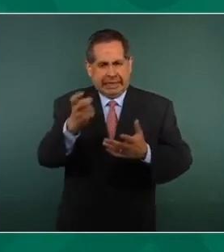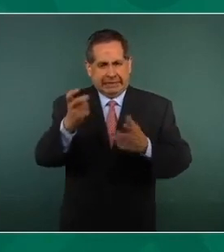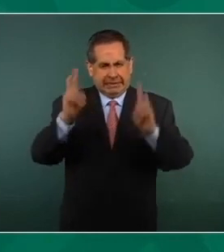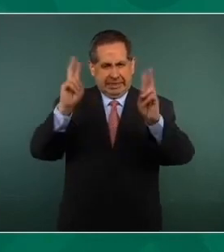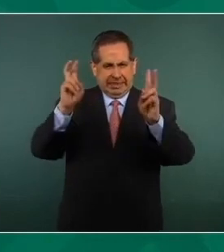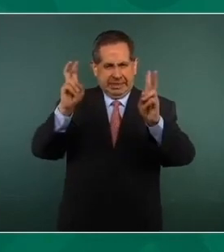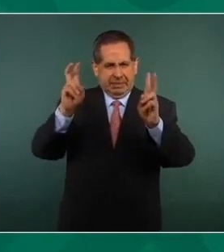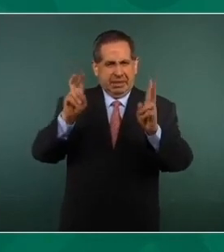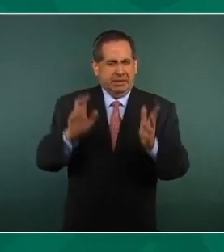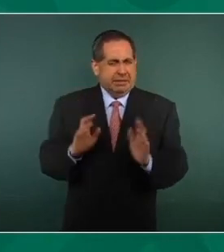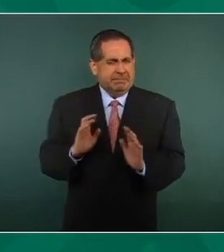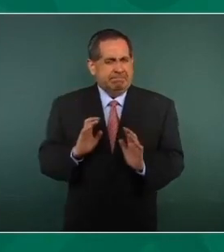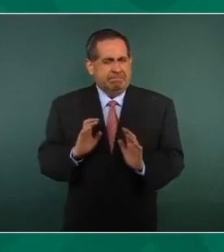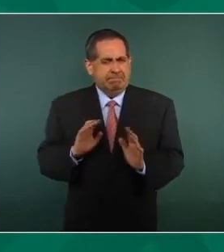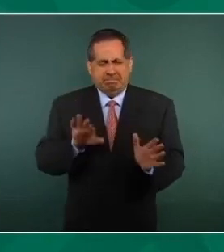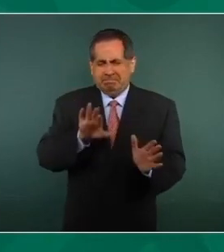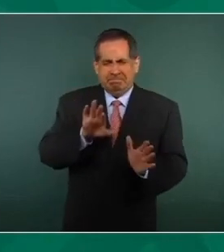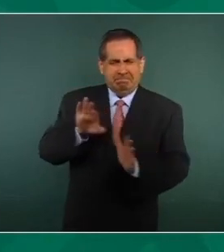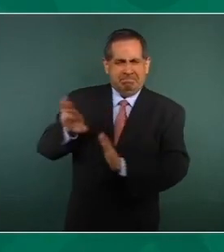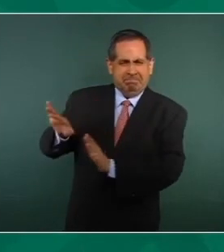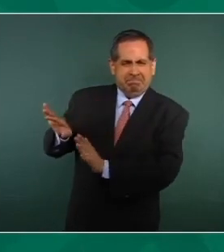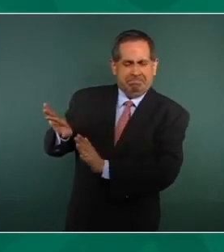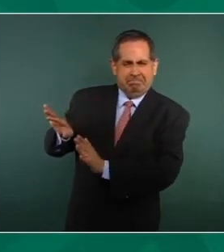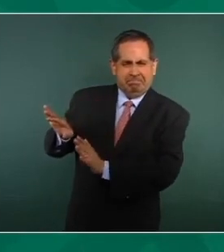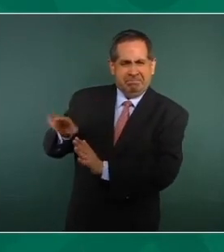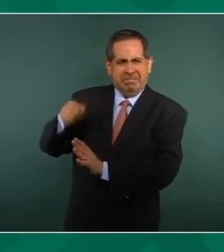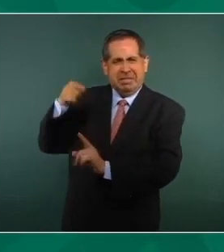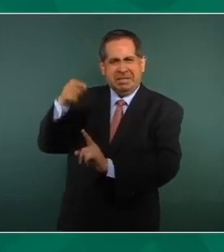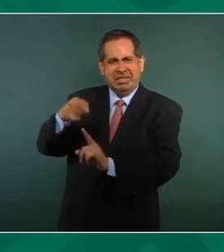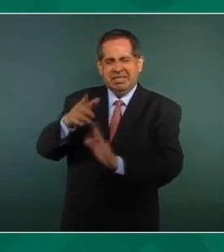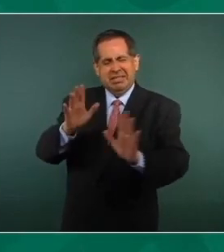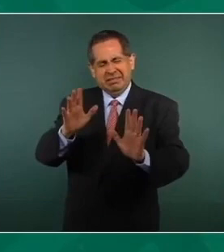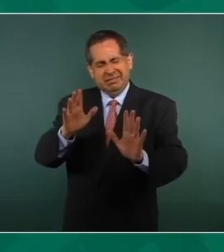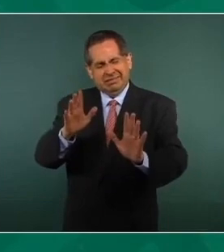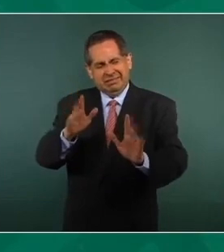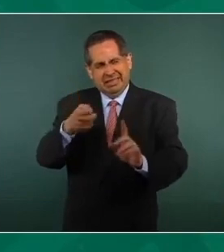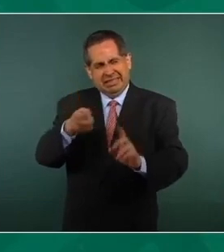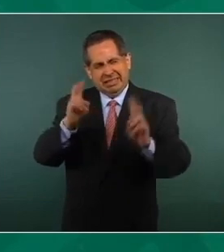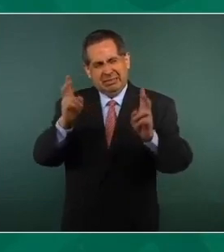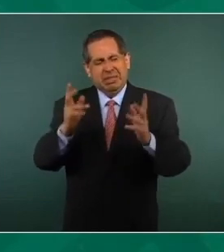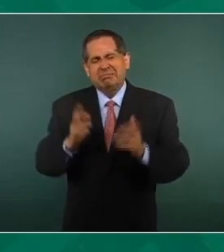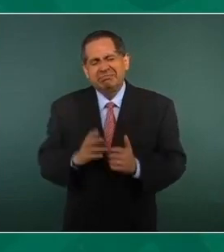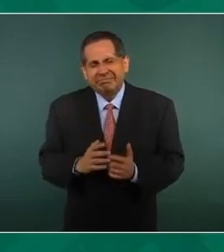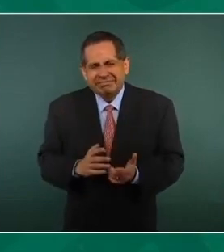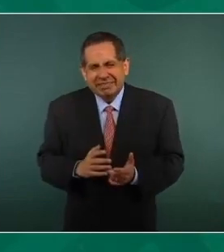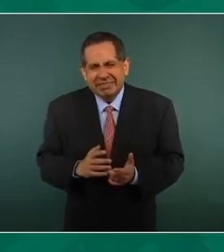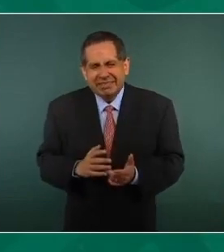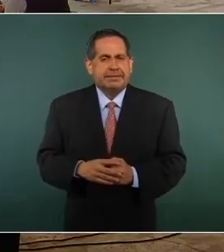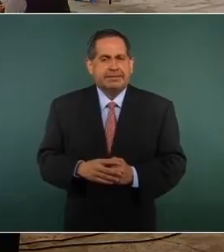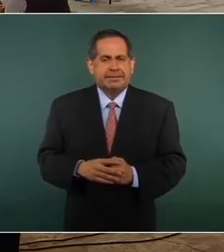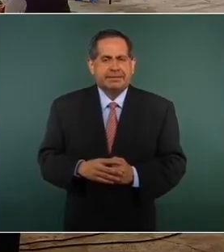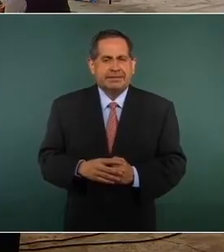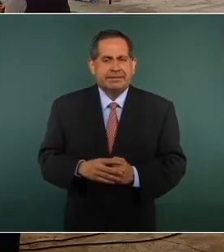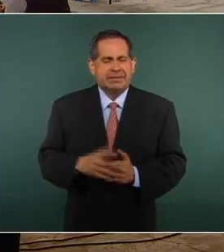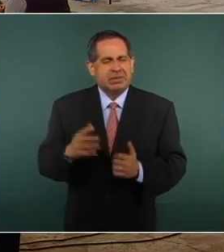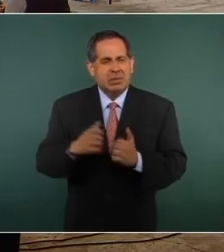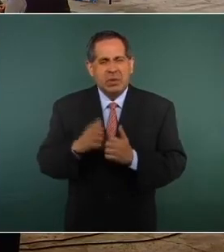para otro momento este asunto? Incluso, hasta por